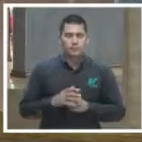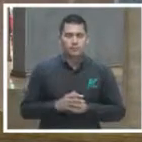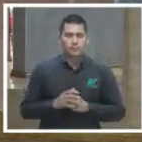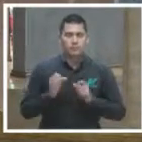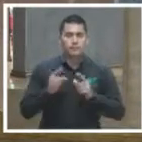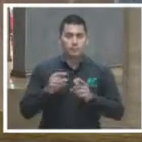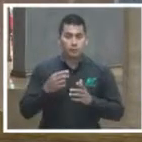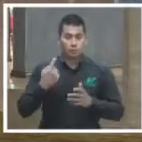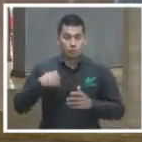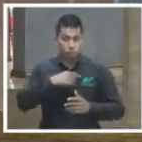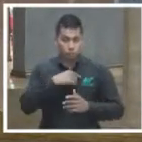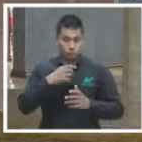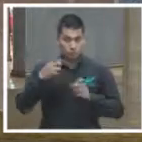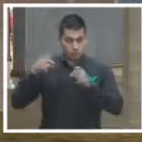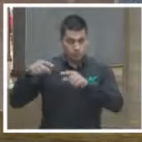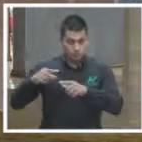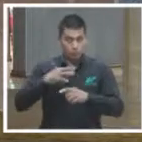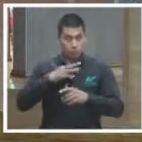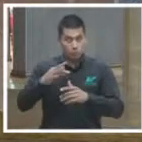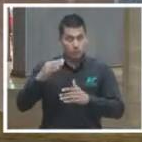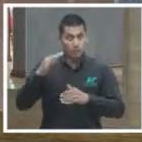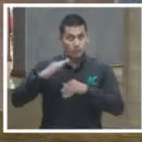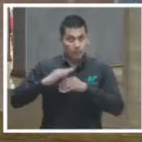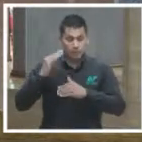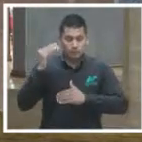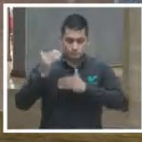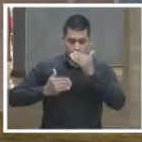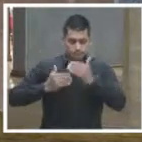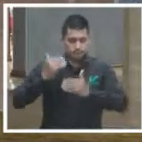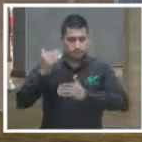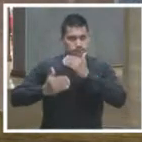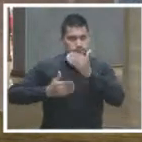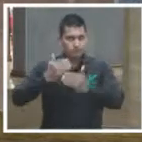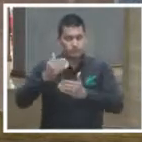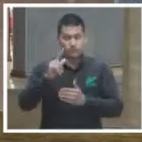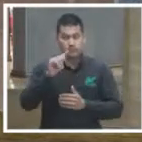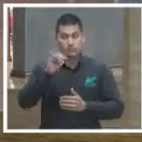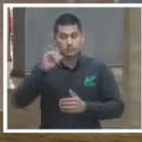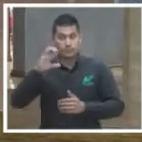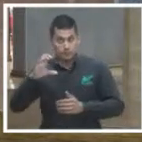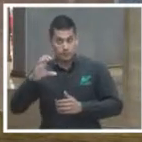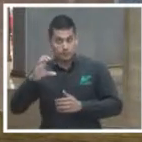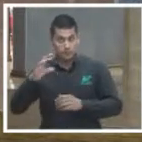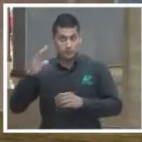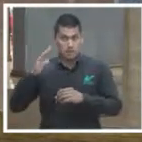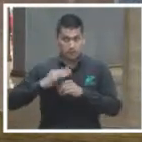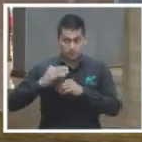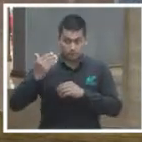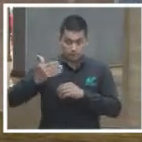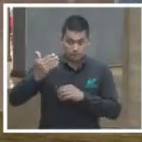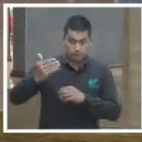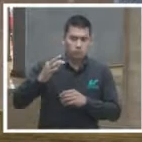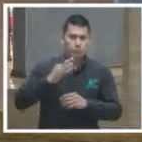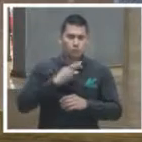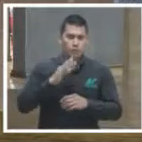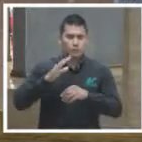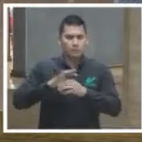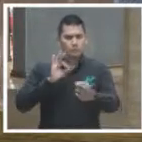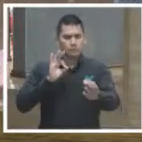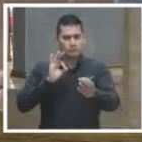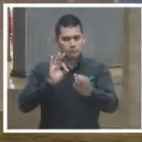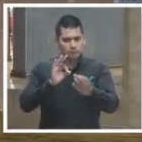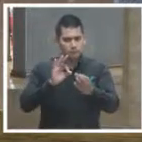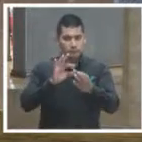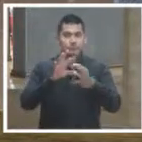utilizar o diseñar las tecnologías de información estoy seguro que nos acercaremos más a los